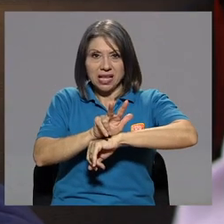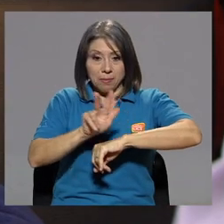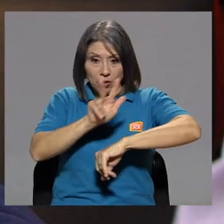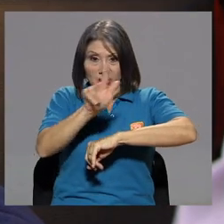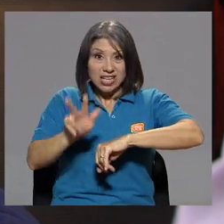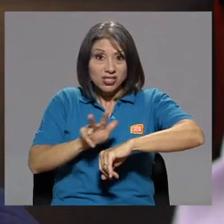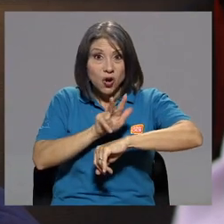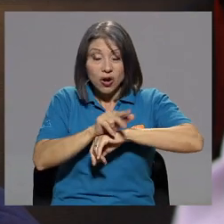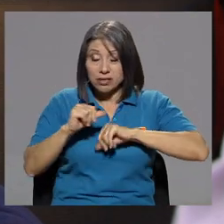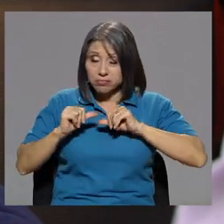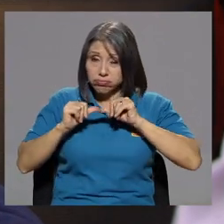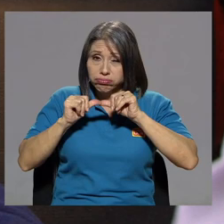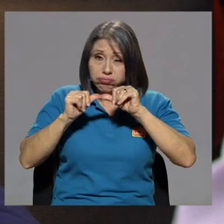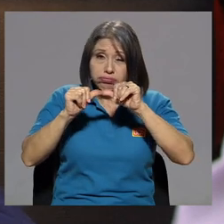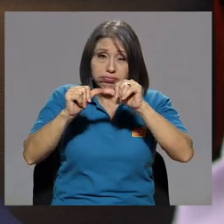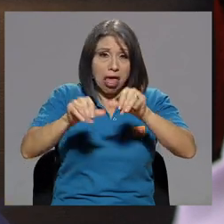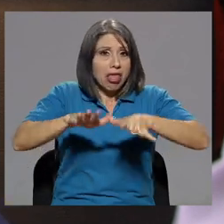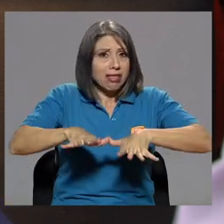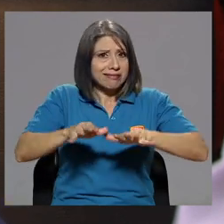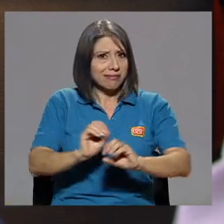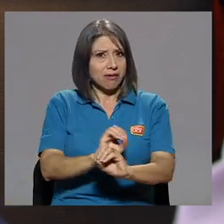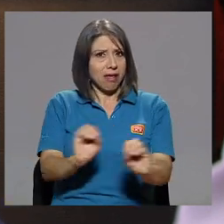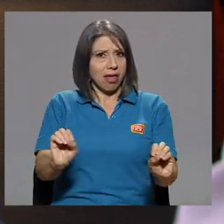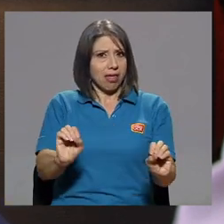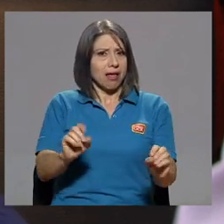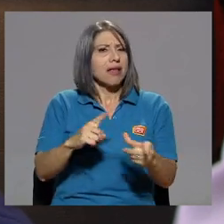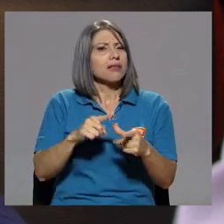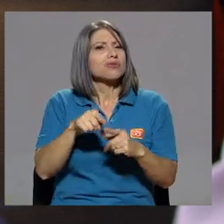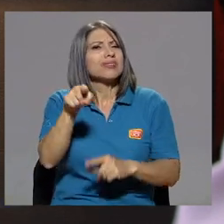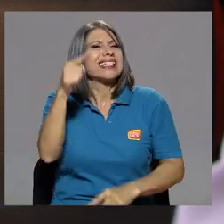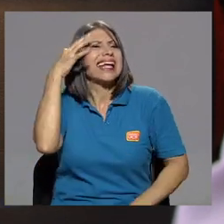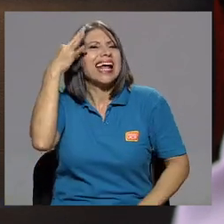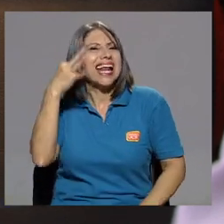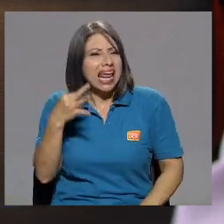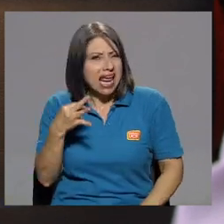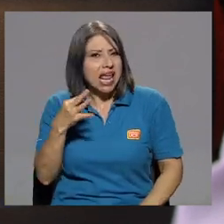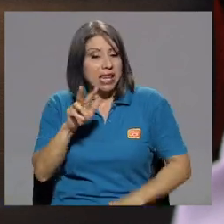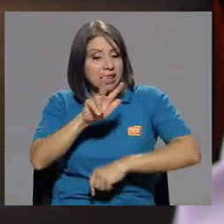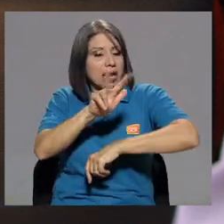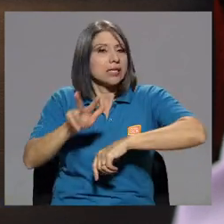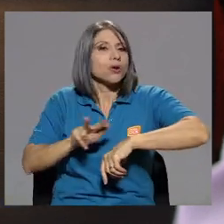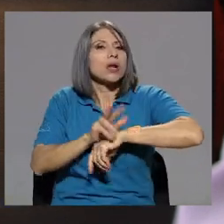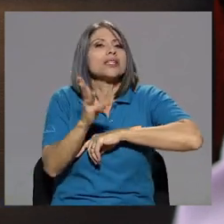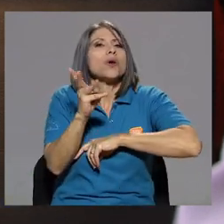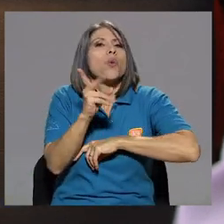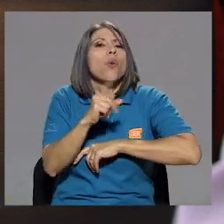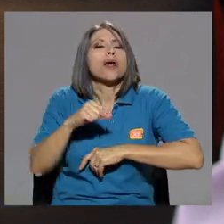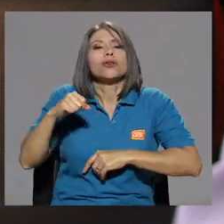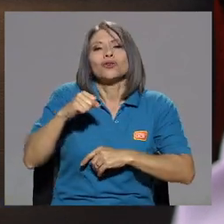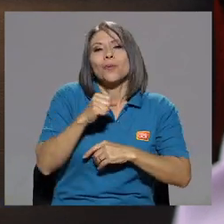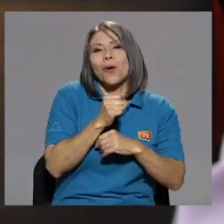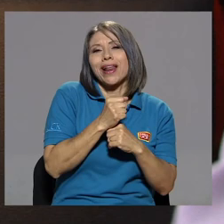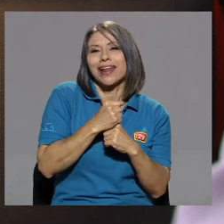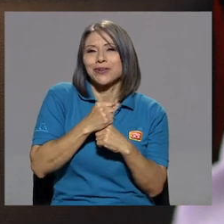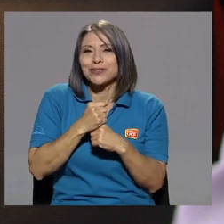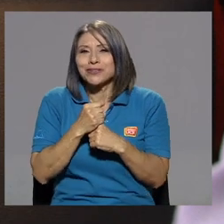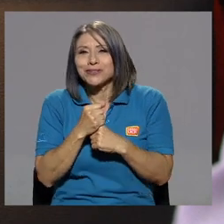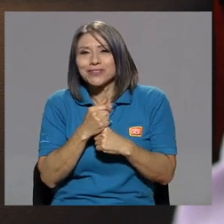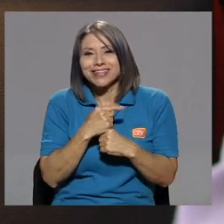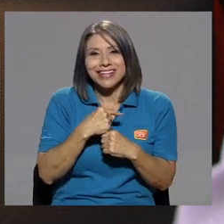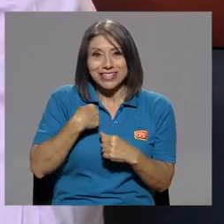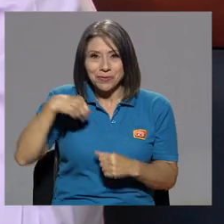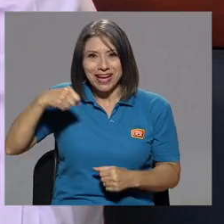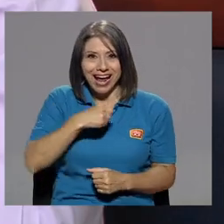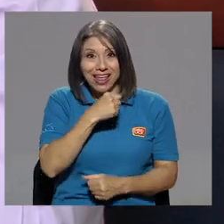yo no descanso. Entonces, ¿cuántos, usted cree que en 3 horas, cuántos boleros yo me canto? Me canto